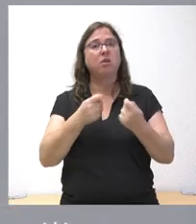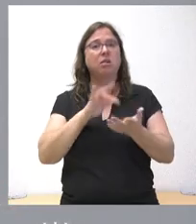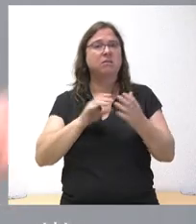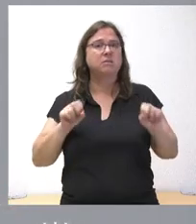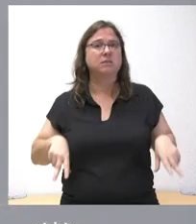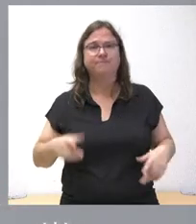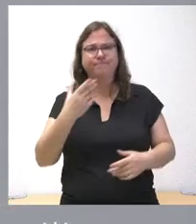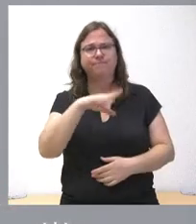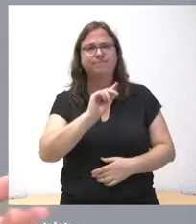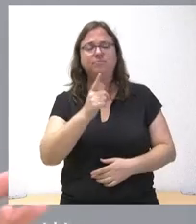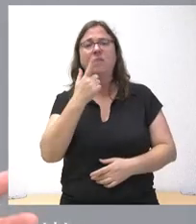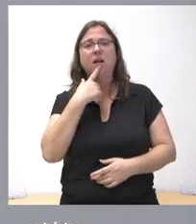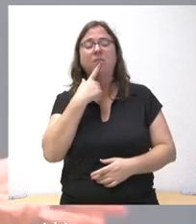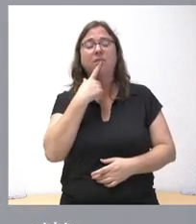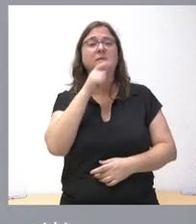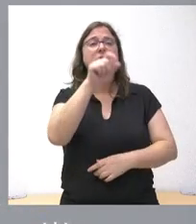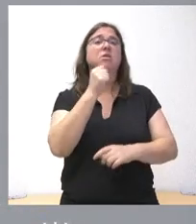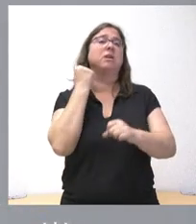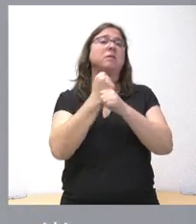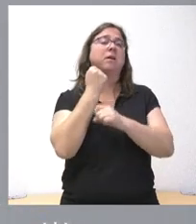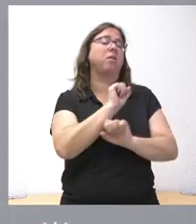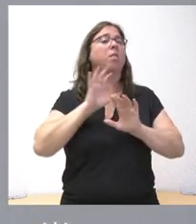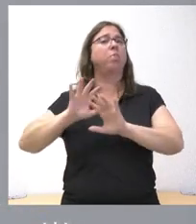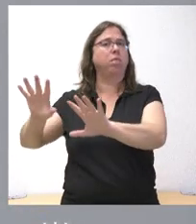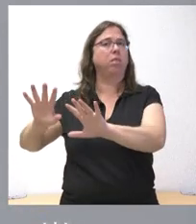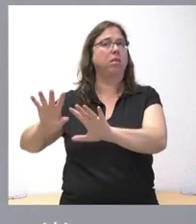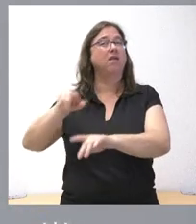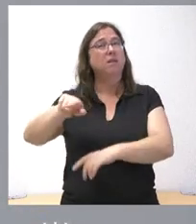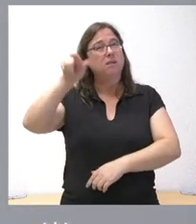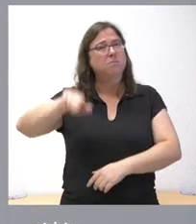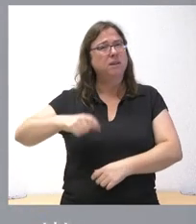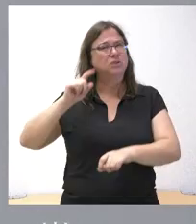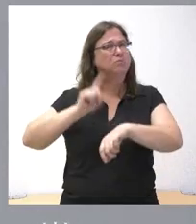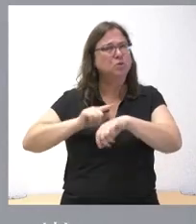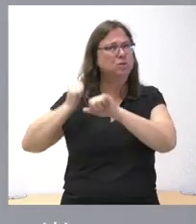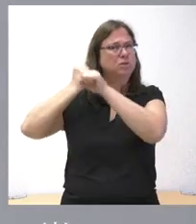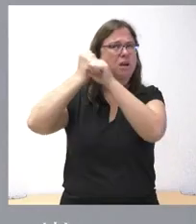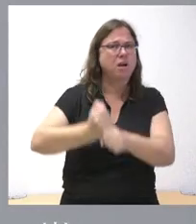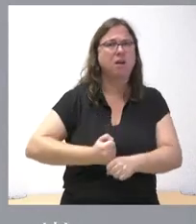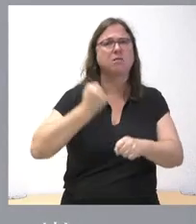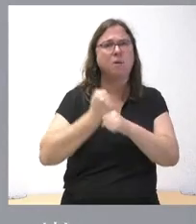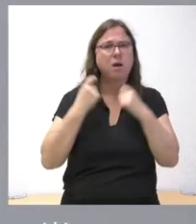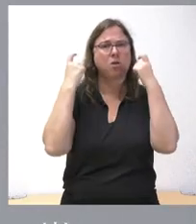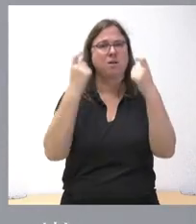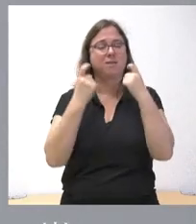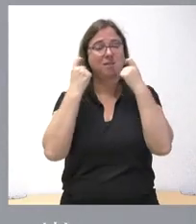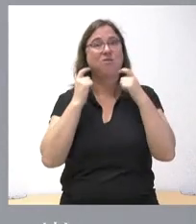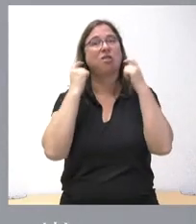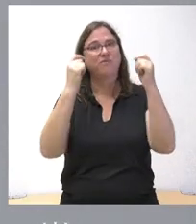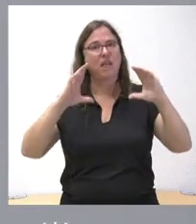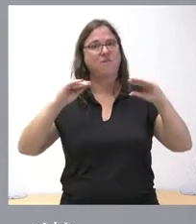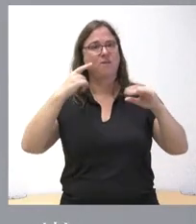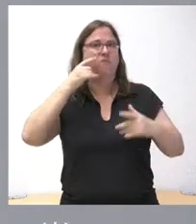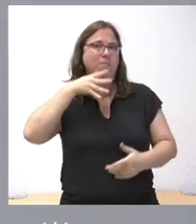y que se diera la espalda a los trabajadores. Son personas que han dado mucho tiempo, mucho esfuerzo, mucho sacrificio para hacer de Bimbo lo que es hoy y